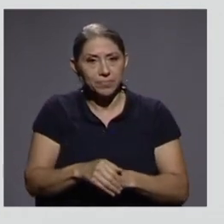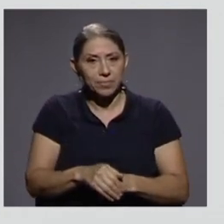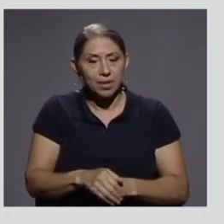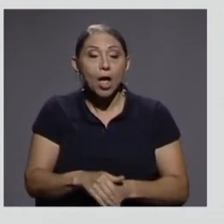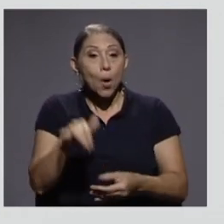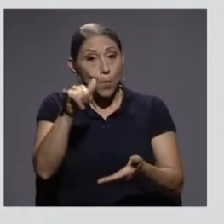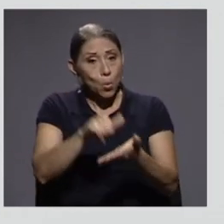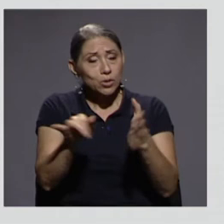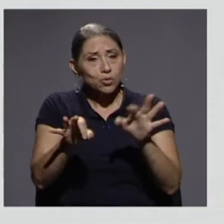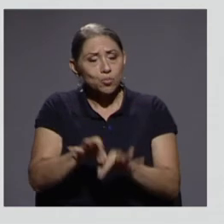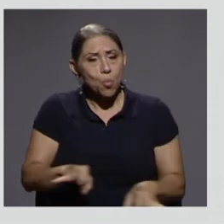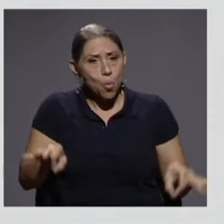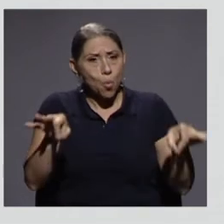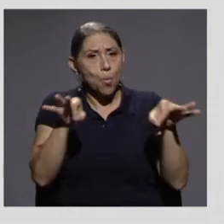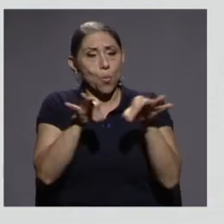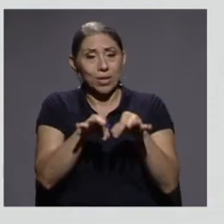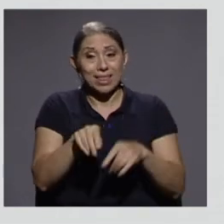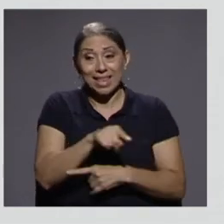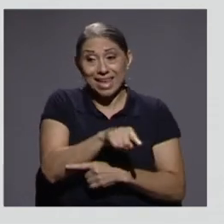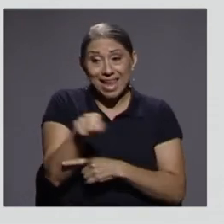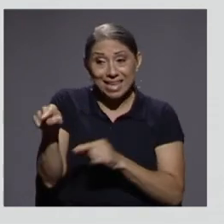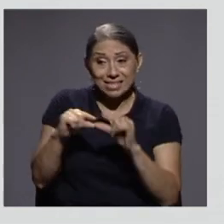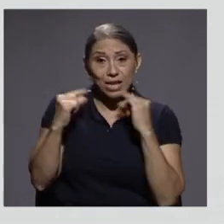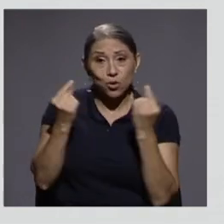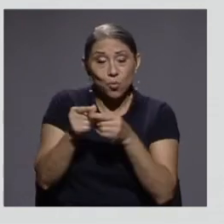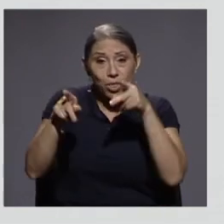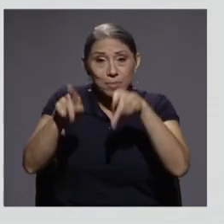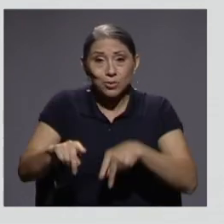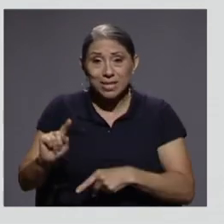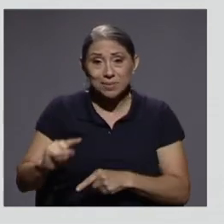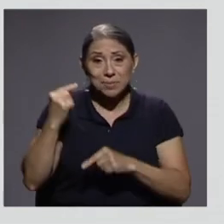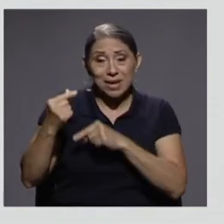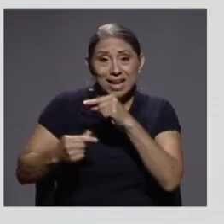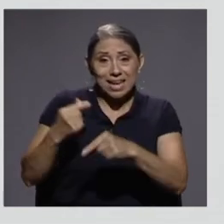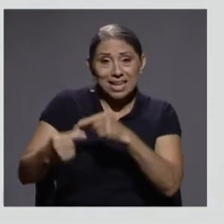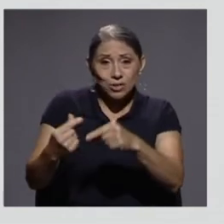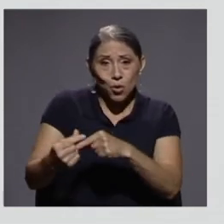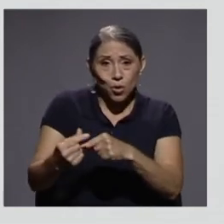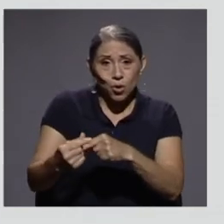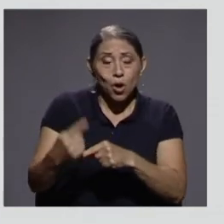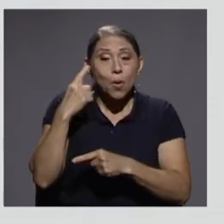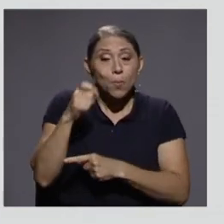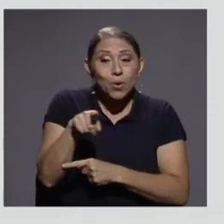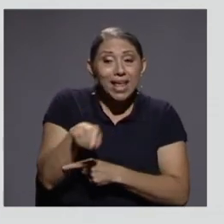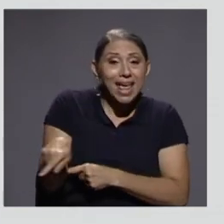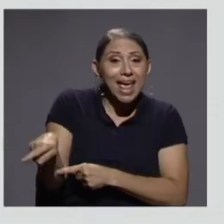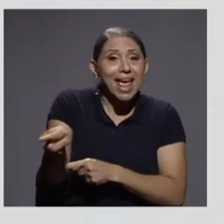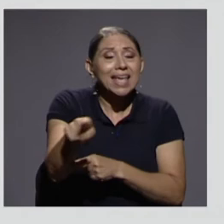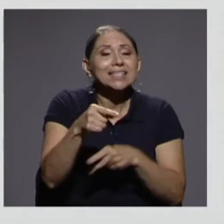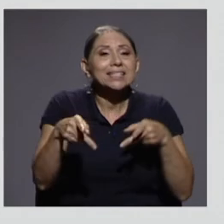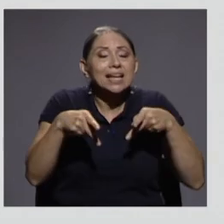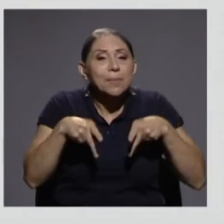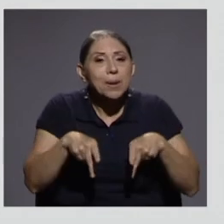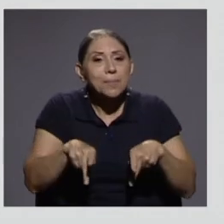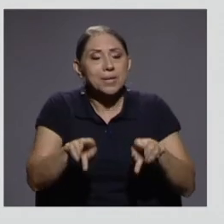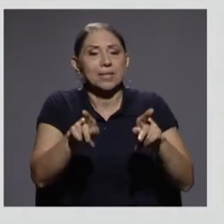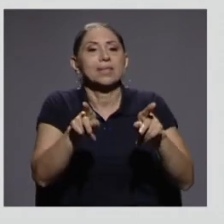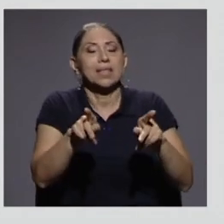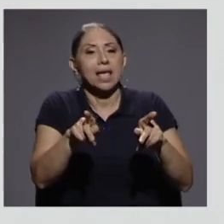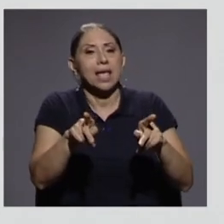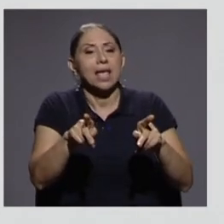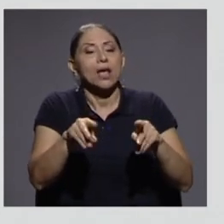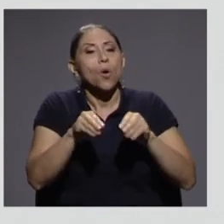de importante, entonces, este grupo de primera generación porque, además, es el que permite, digamos, mover la aguja o ampliar la cobertura que